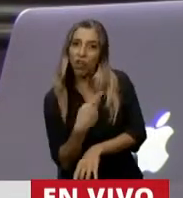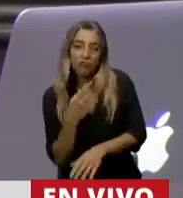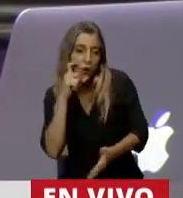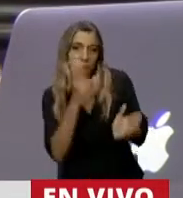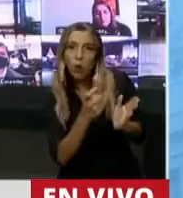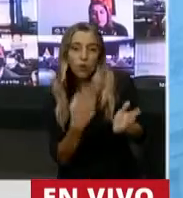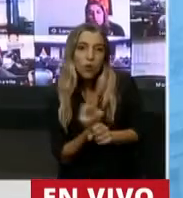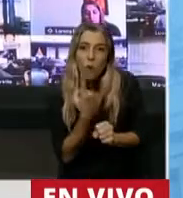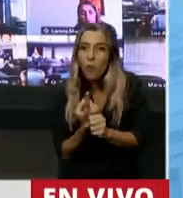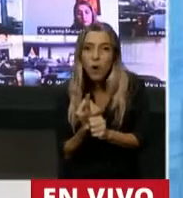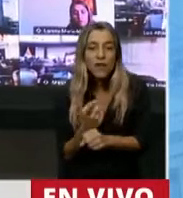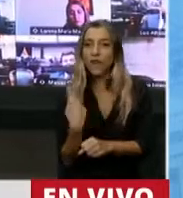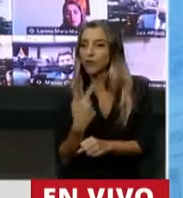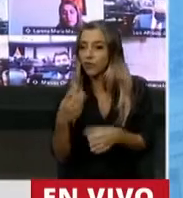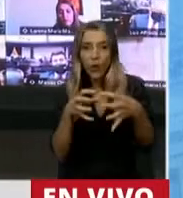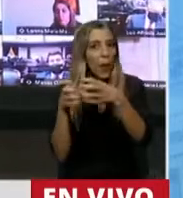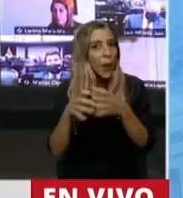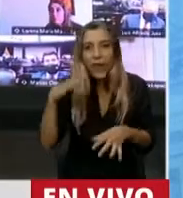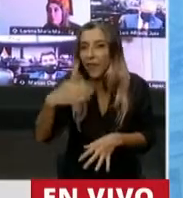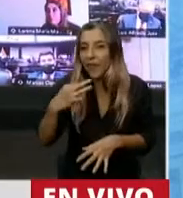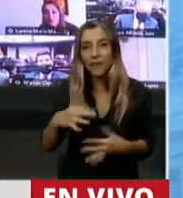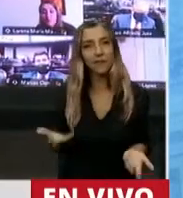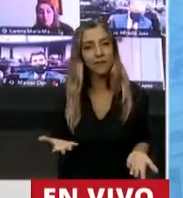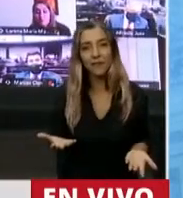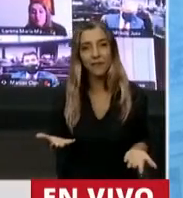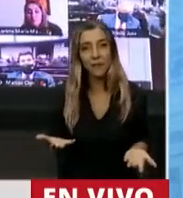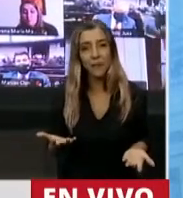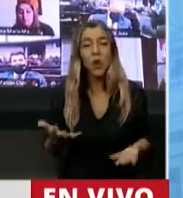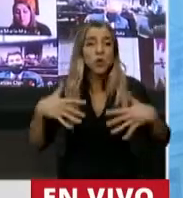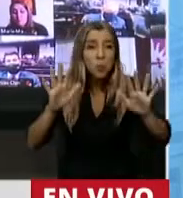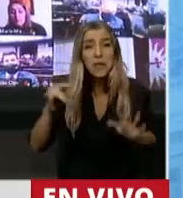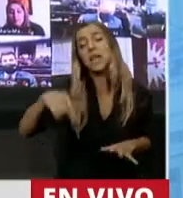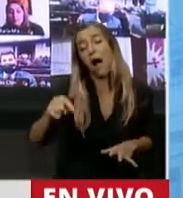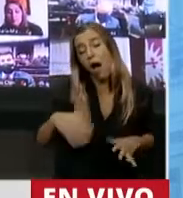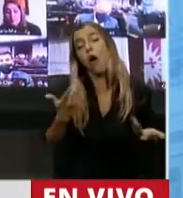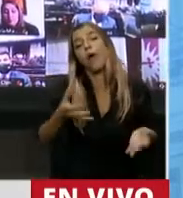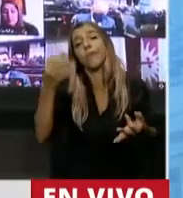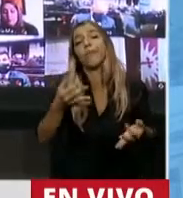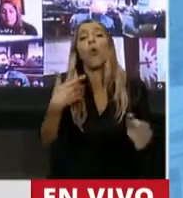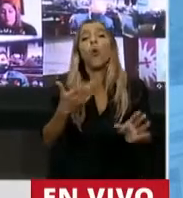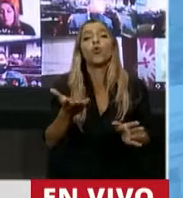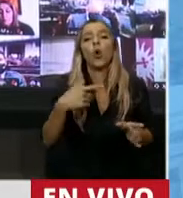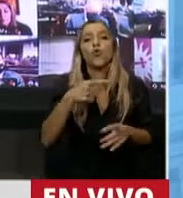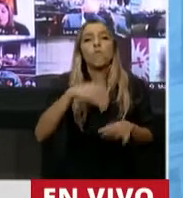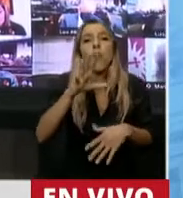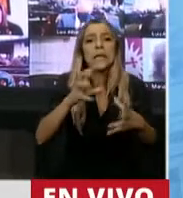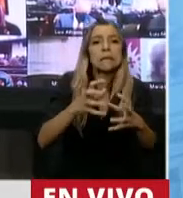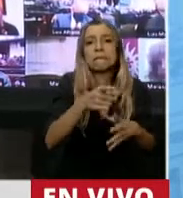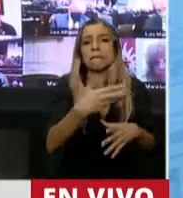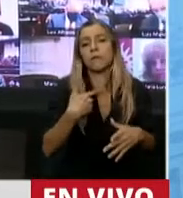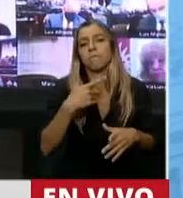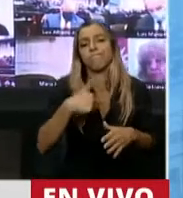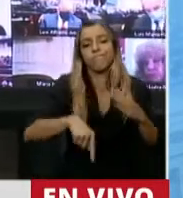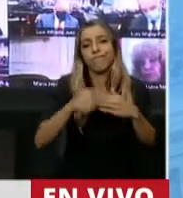por más que esto esté ahora afectando quizás a los más ricos. Aunque, como dije antes, no necesariamente